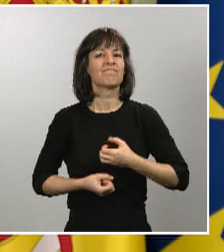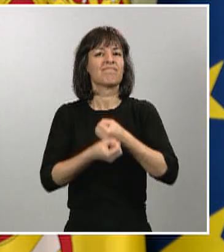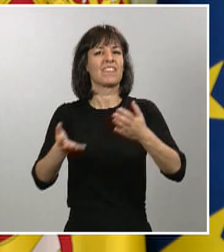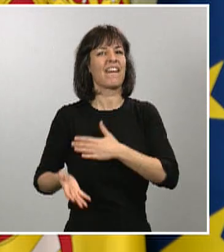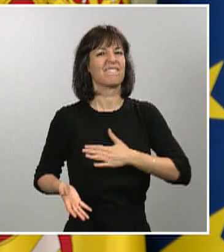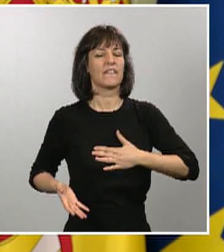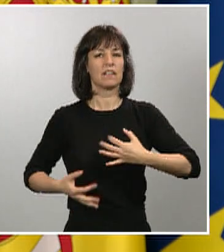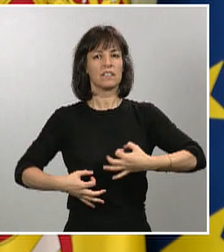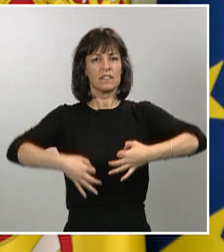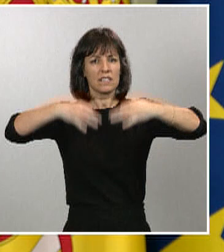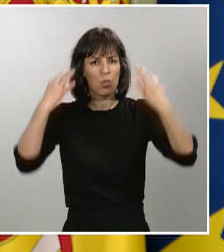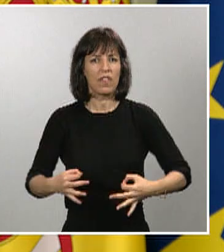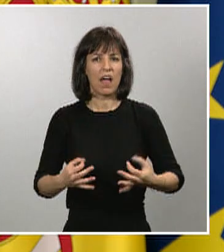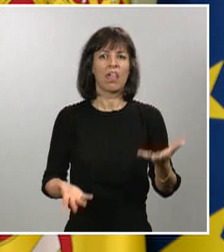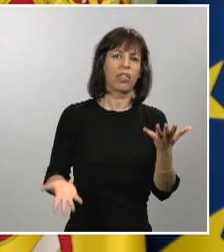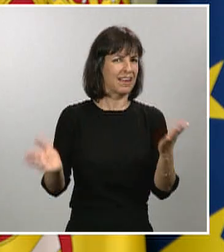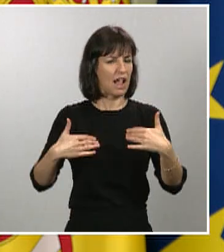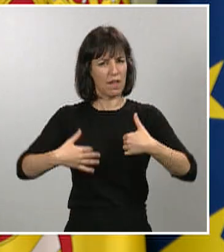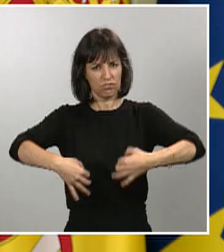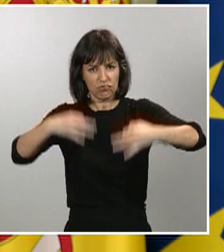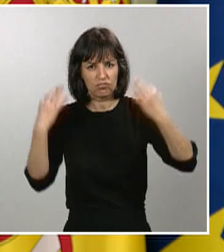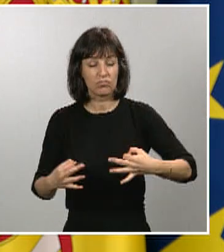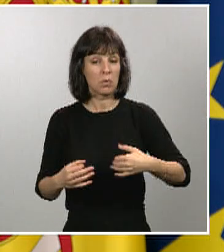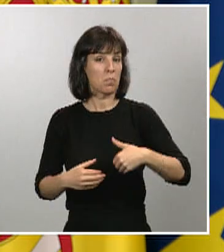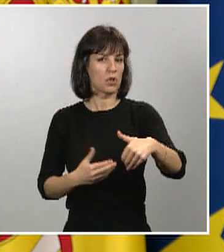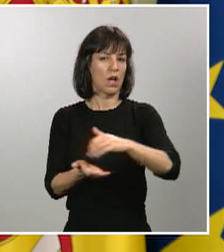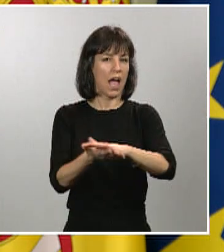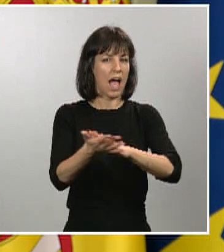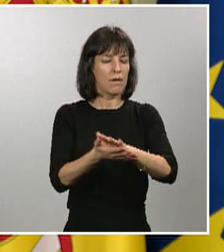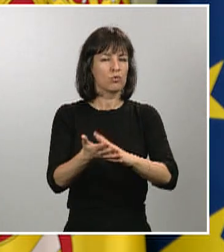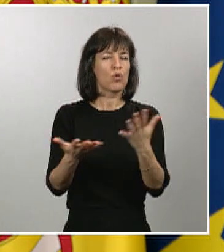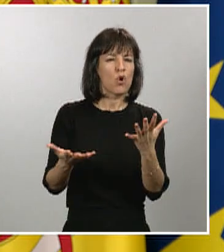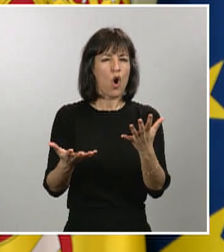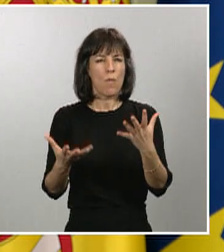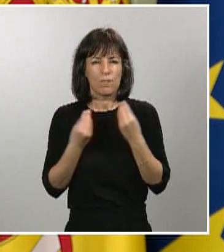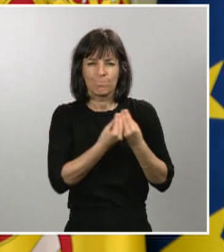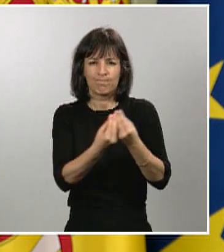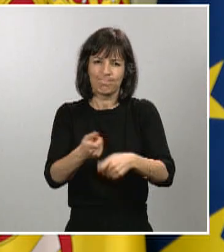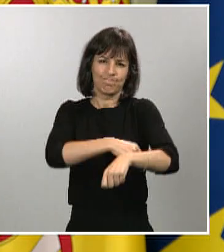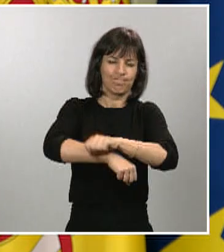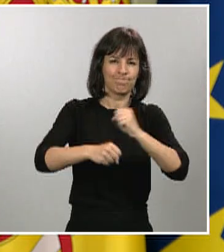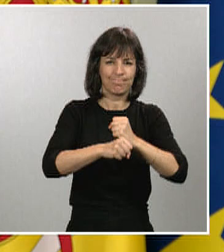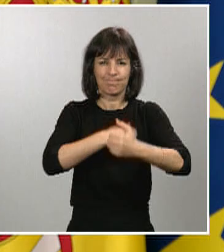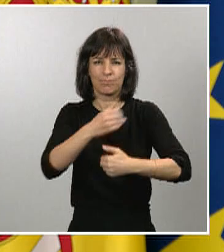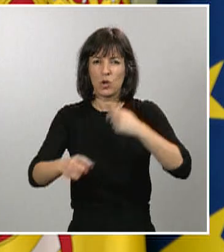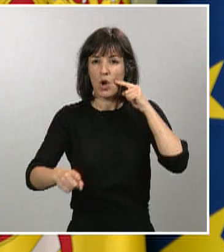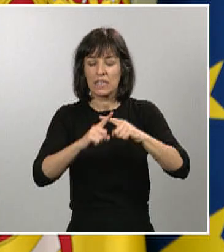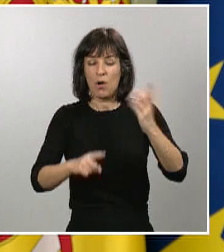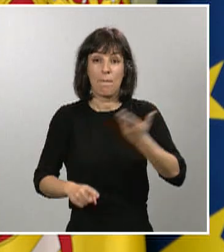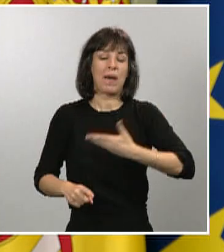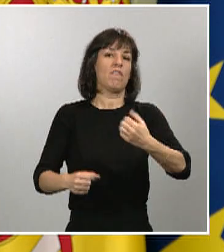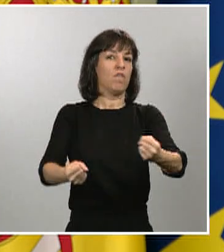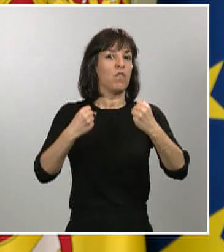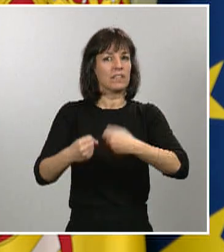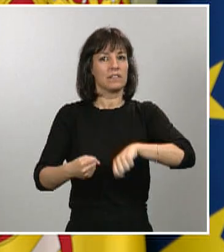Pronto hablaremos de la forma en que todos juntos arrimaremos el hombro para recuperarnos del golpe tan fuerte que ha recibido España en la